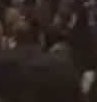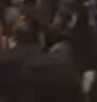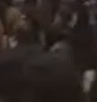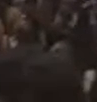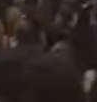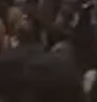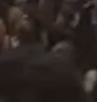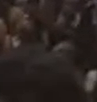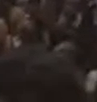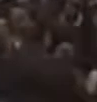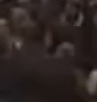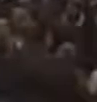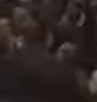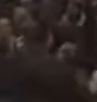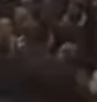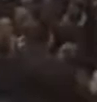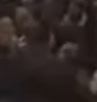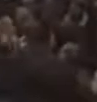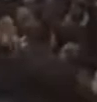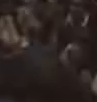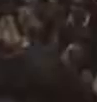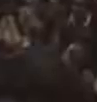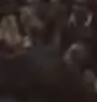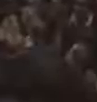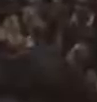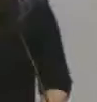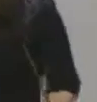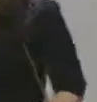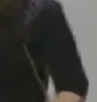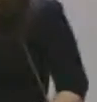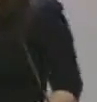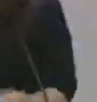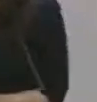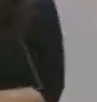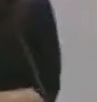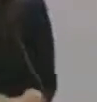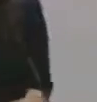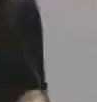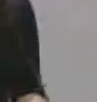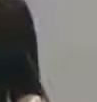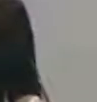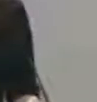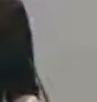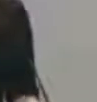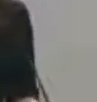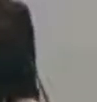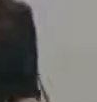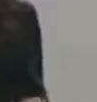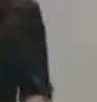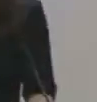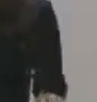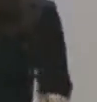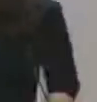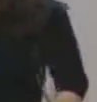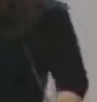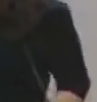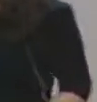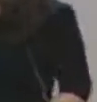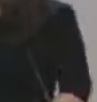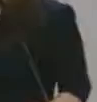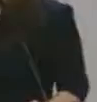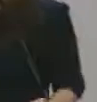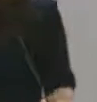Audiovisuales y Medios Audiovisuales. Y por qué digo esto, porque entre la